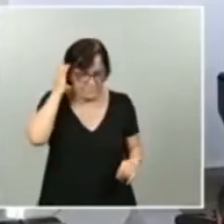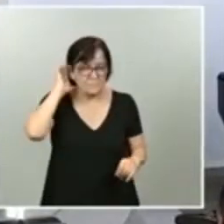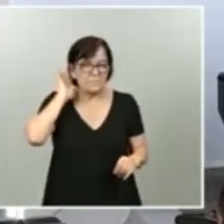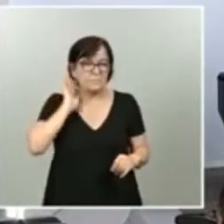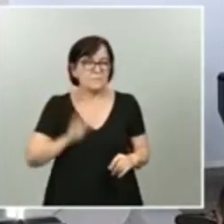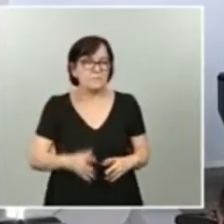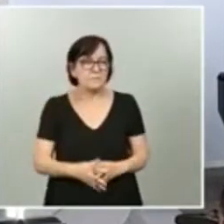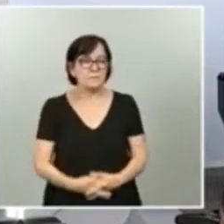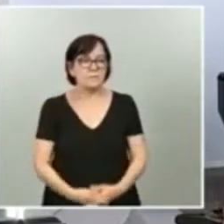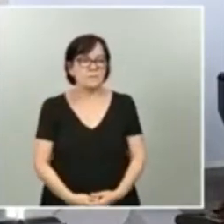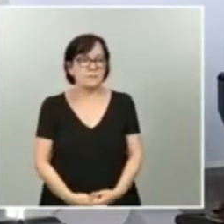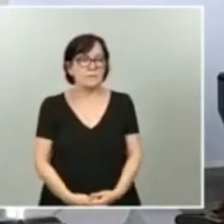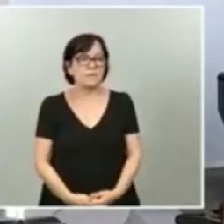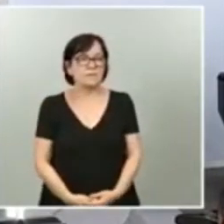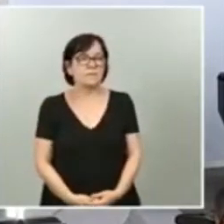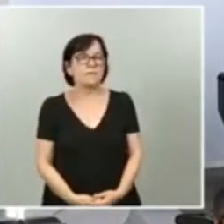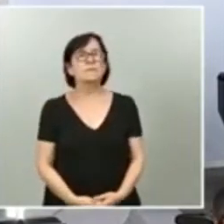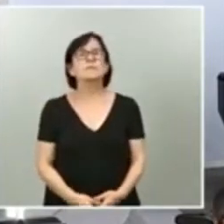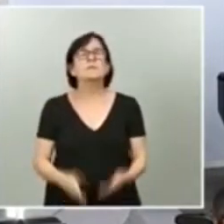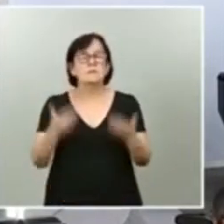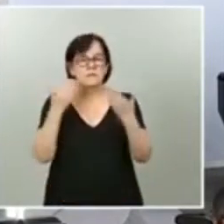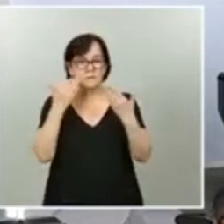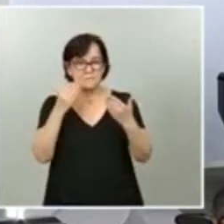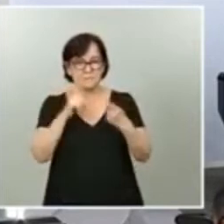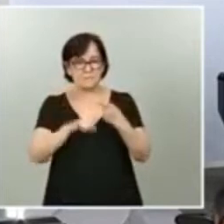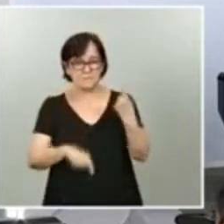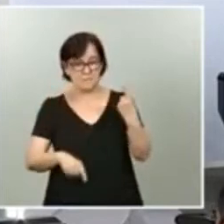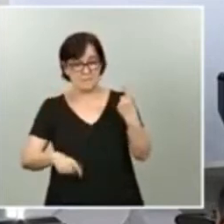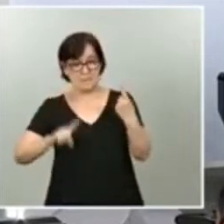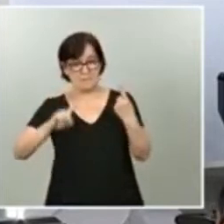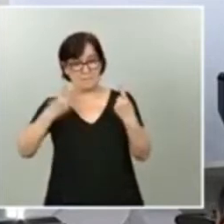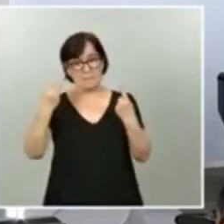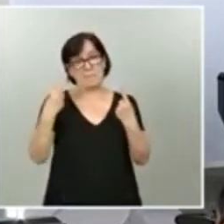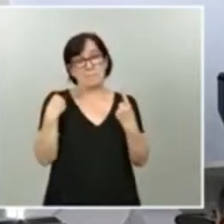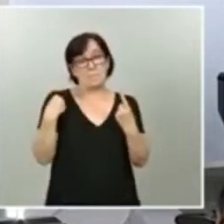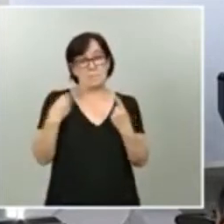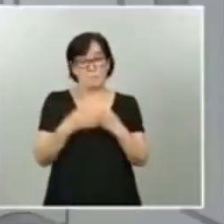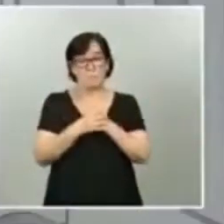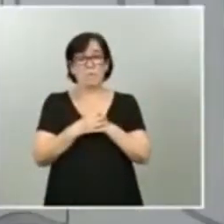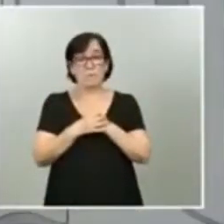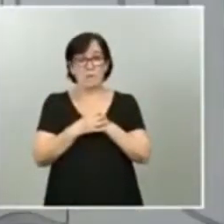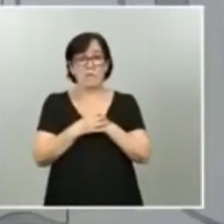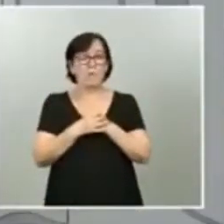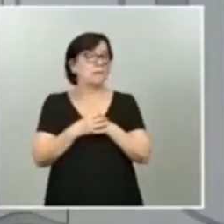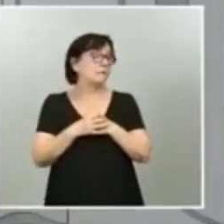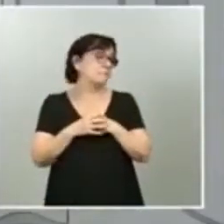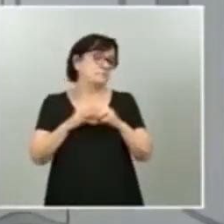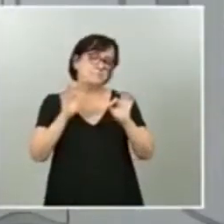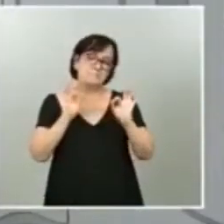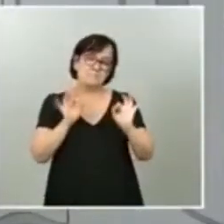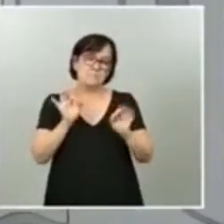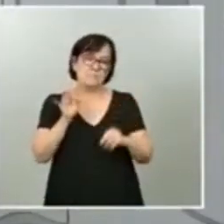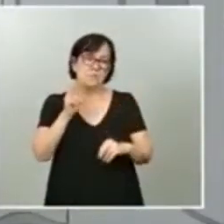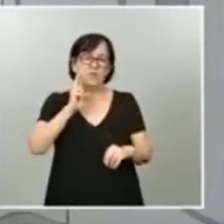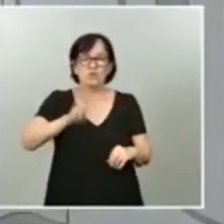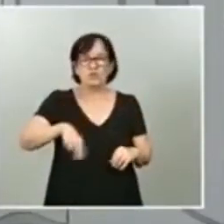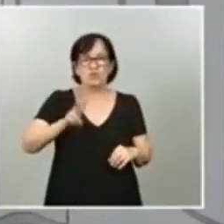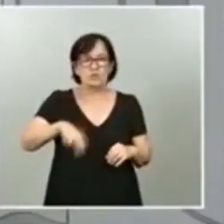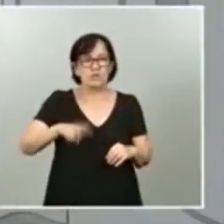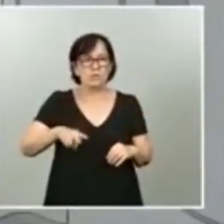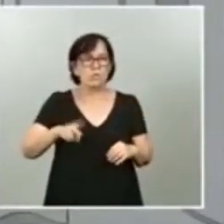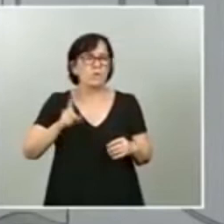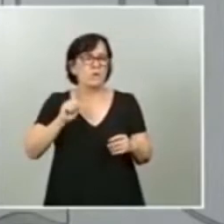Sí, gracias Marisol. En relación con la primera cuestión, bueno, sabéis que evidentemente nunca damos información